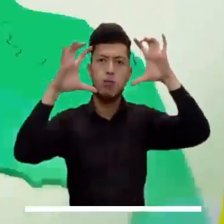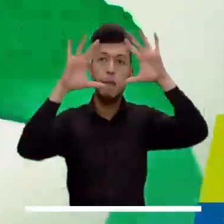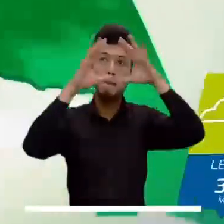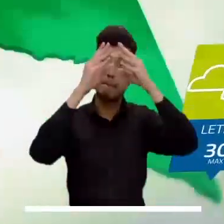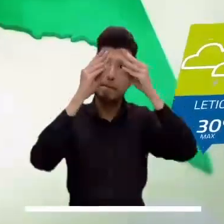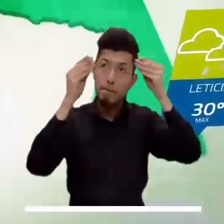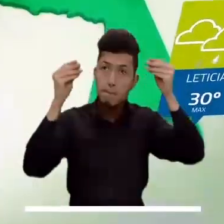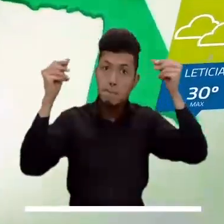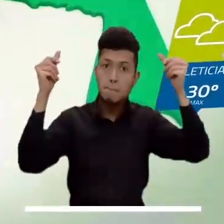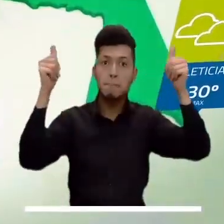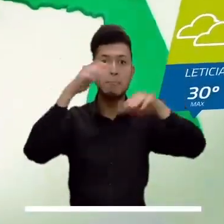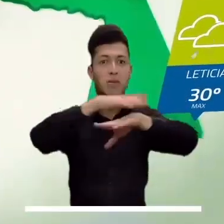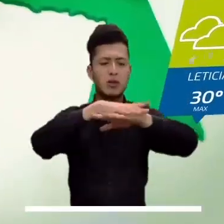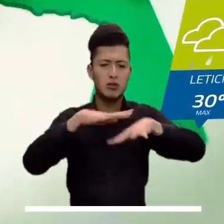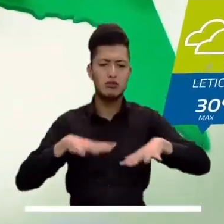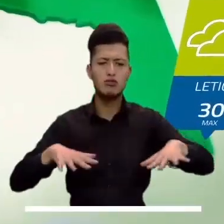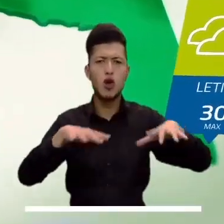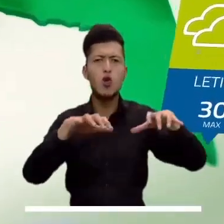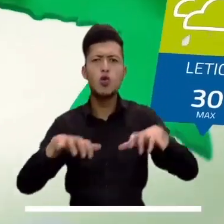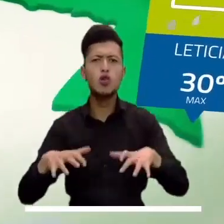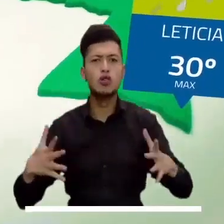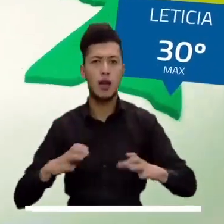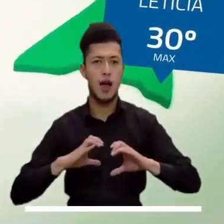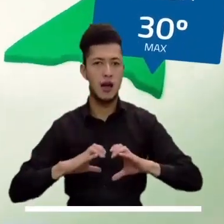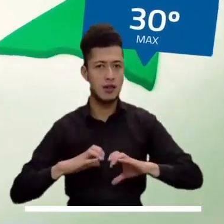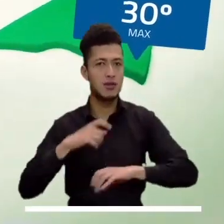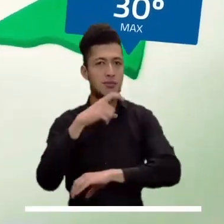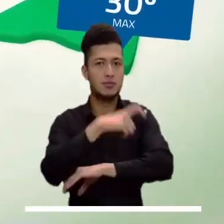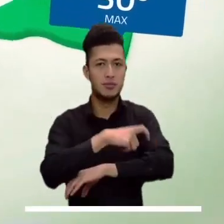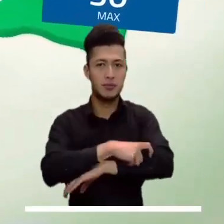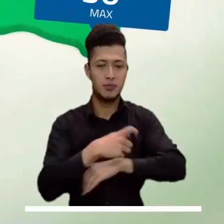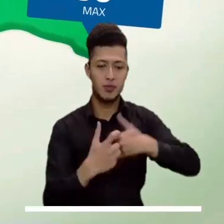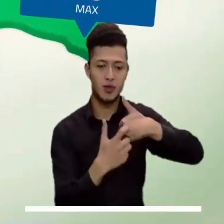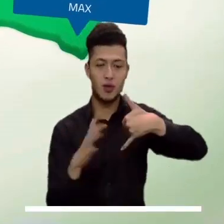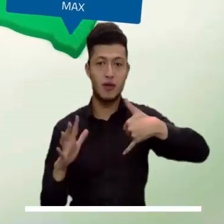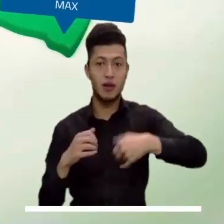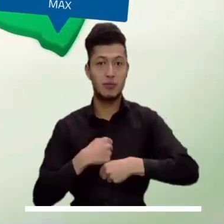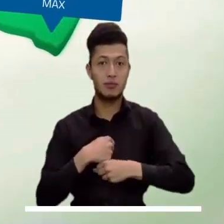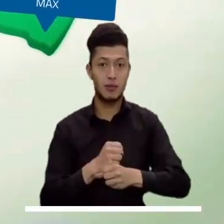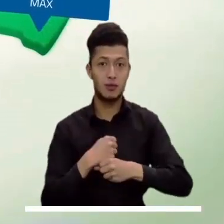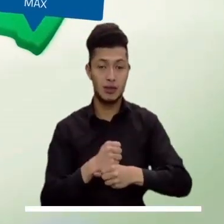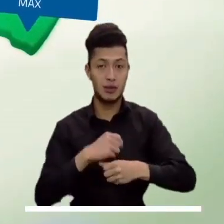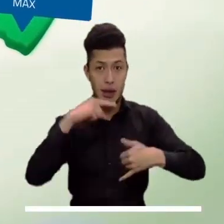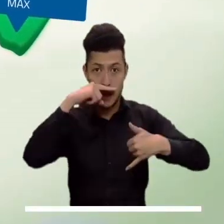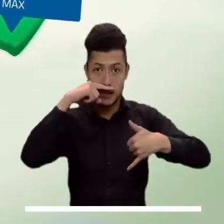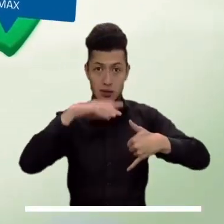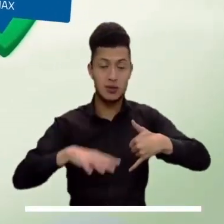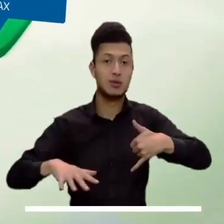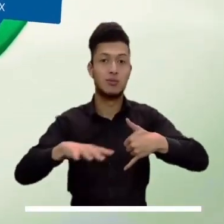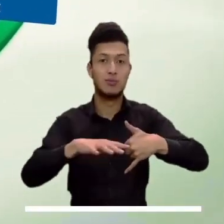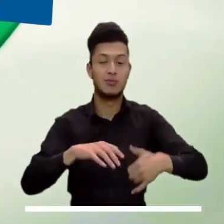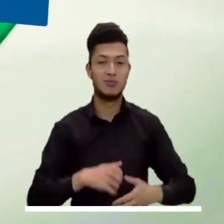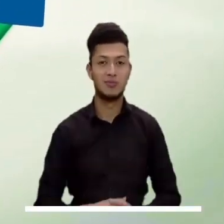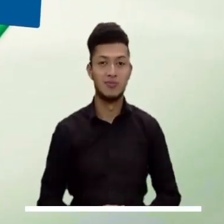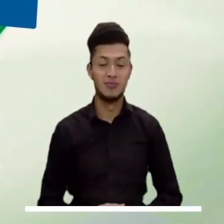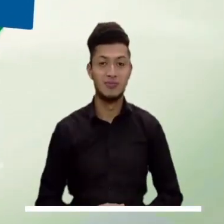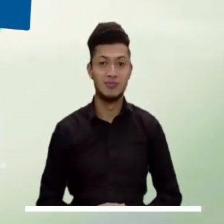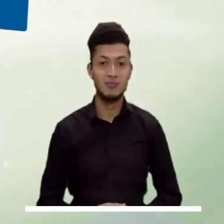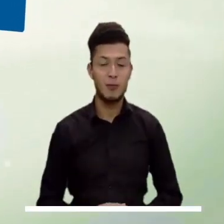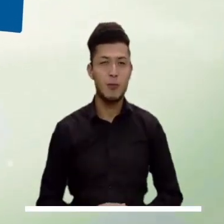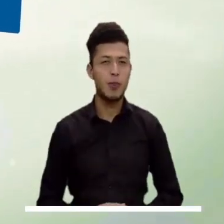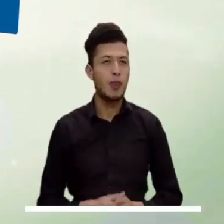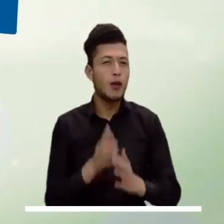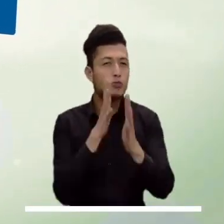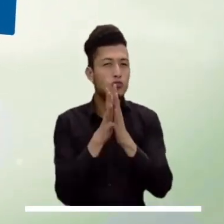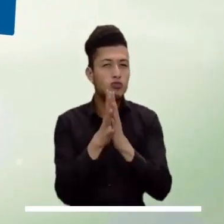En la Amazonía se verá un descenso en la nubosidad durante la tarde. Las lluvias de la región se prevén en Caquetá, Putumayo, Guaviare, Baupés y